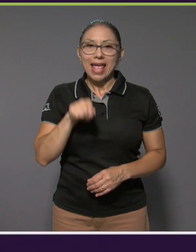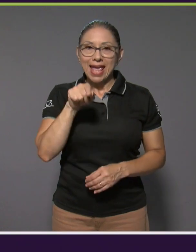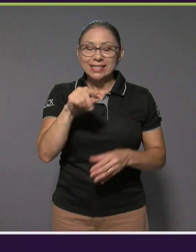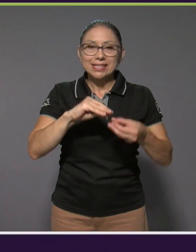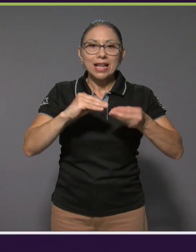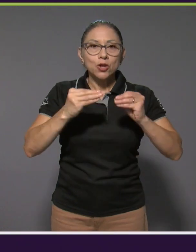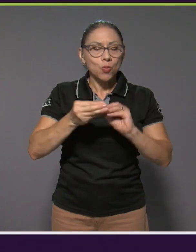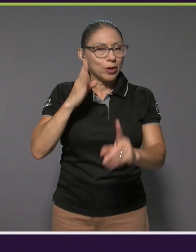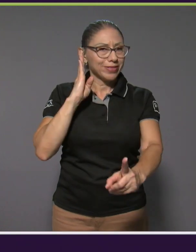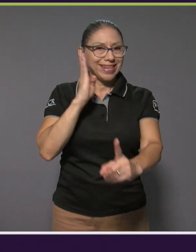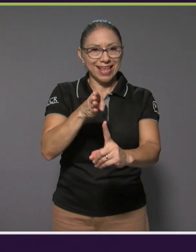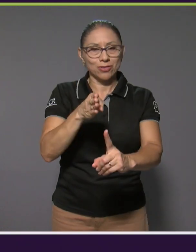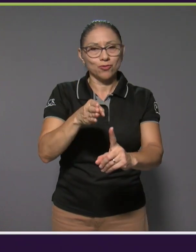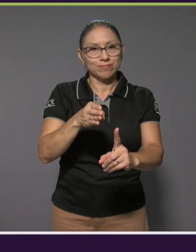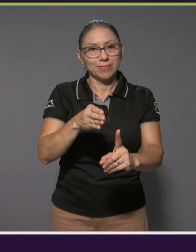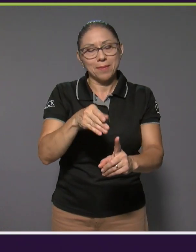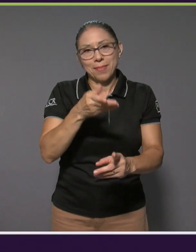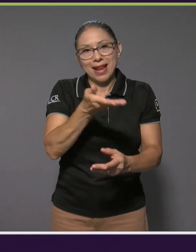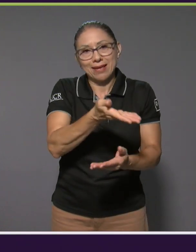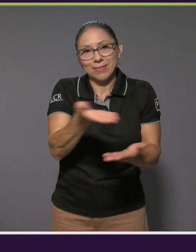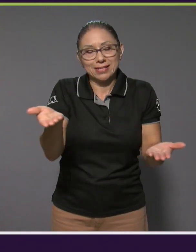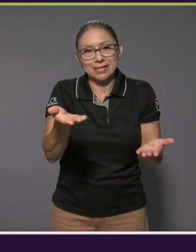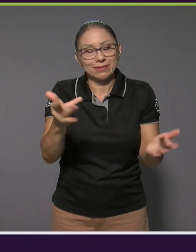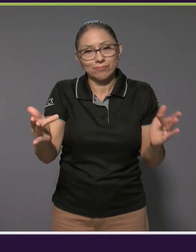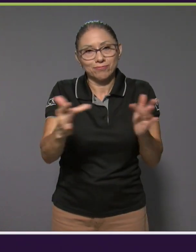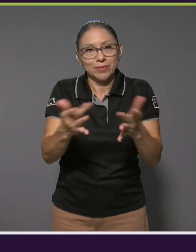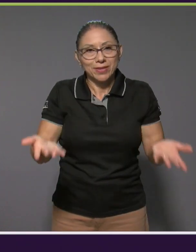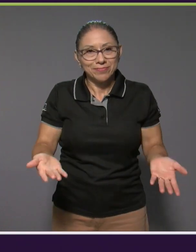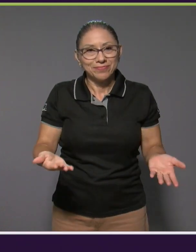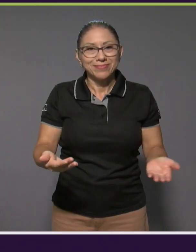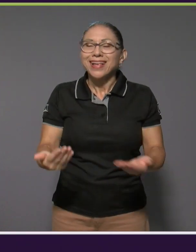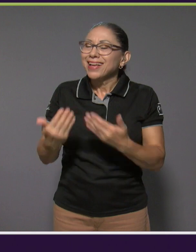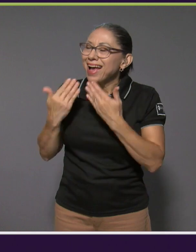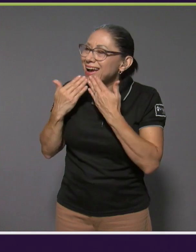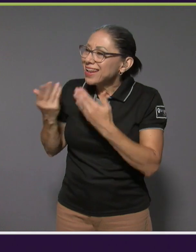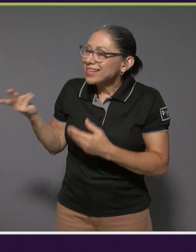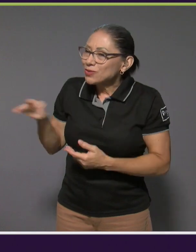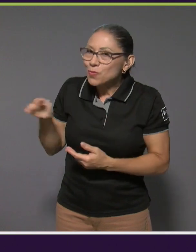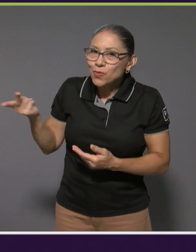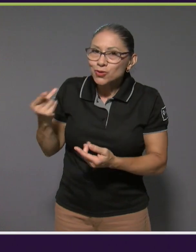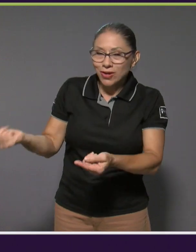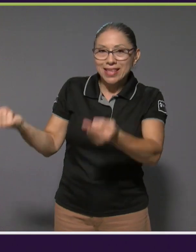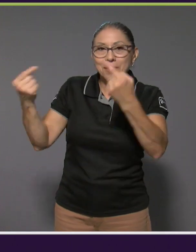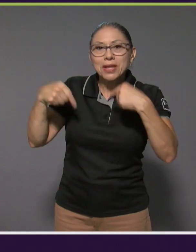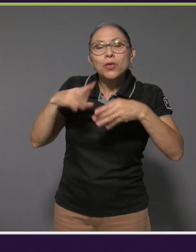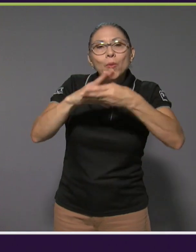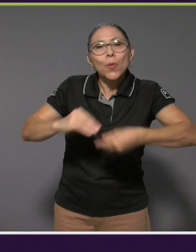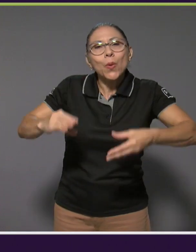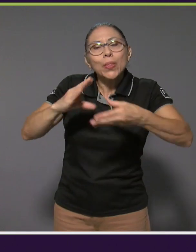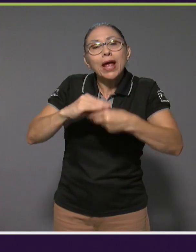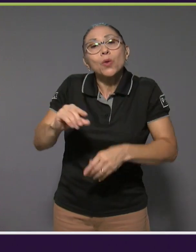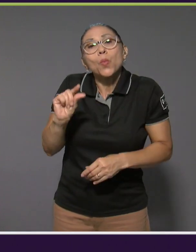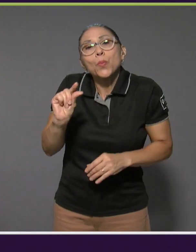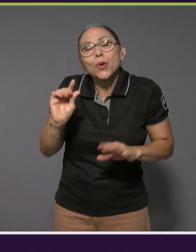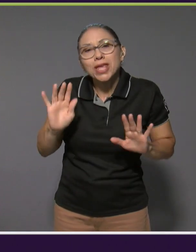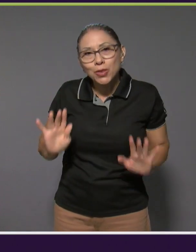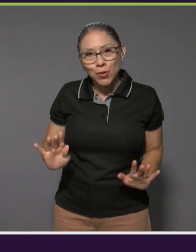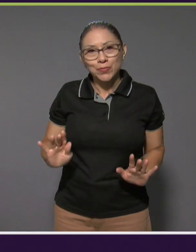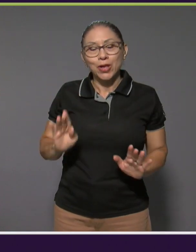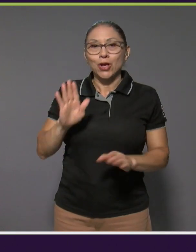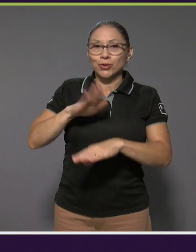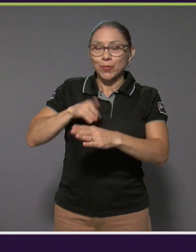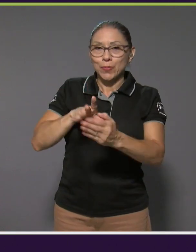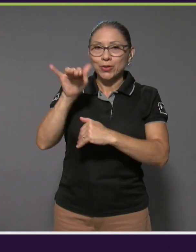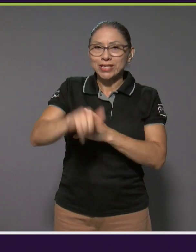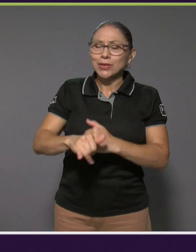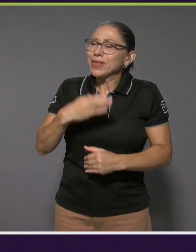número directo para este tipo de consultas. Así es, pues les agradezco mucho que nos hayan venido a contar un poquito, por lo menos, sobre este proyecto,